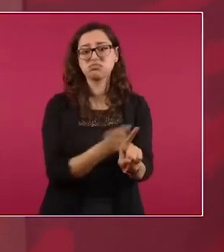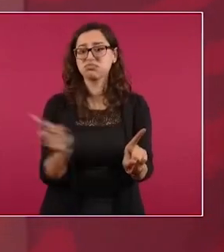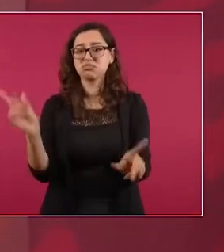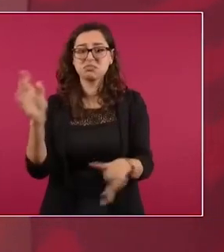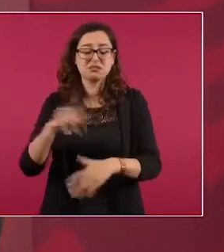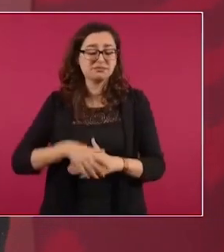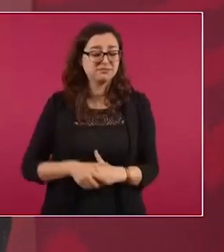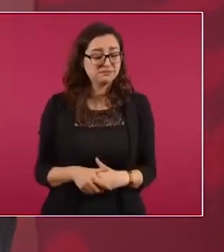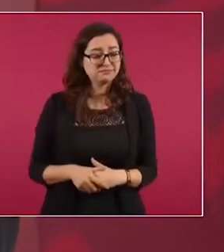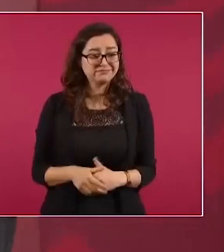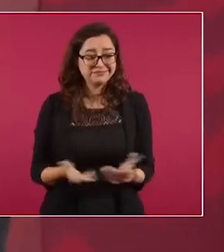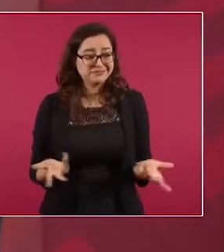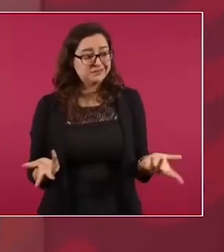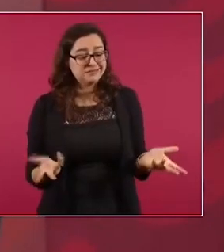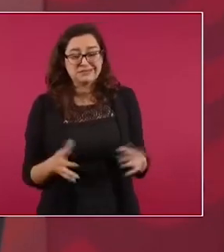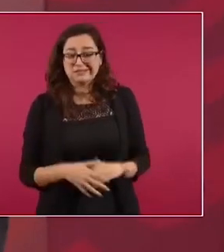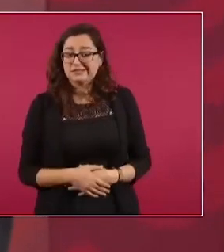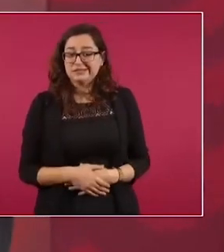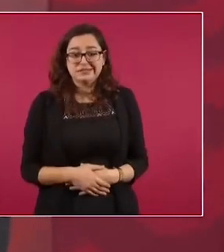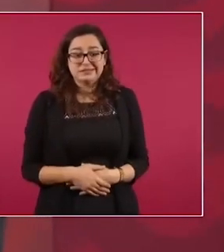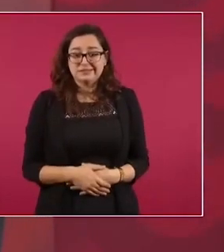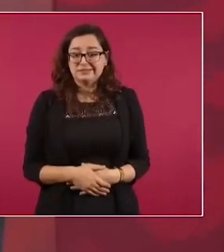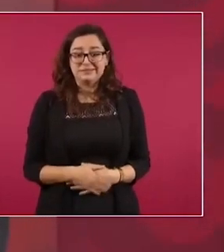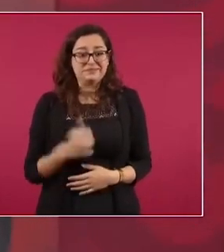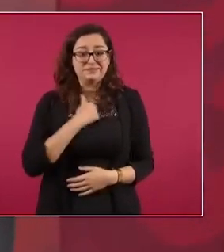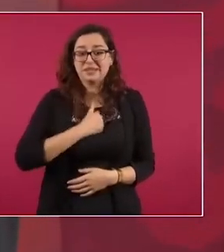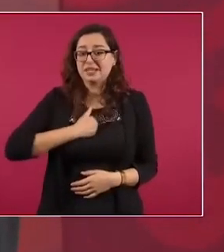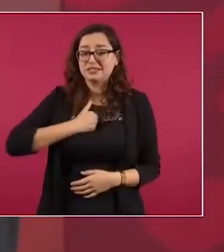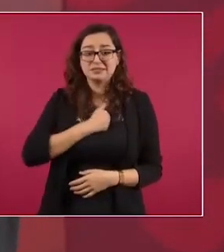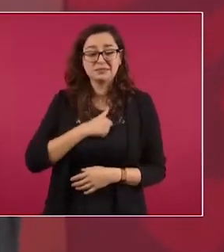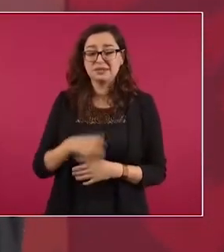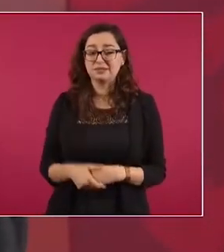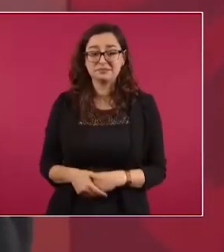Y es una tras otra.